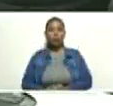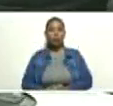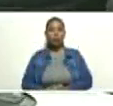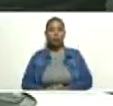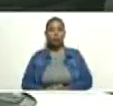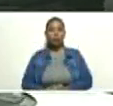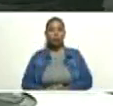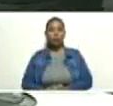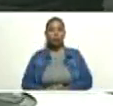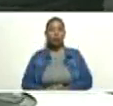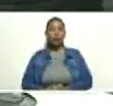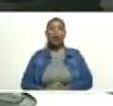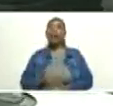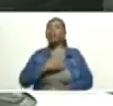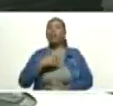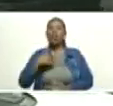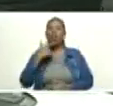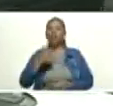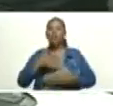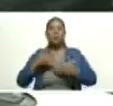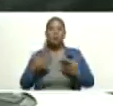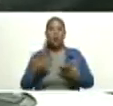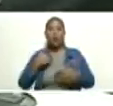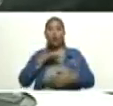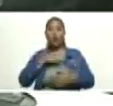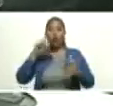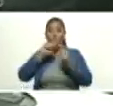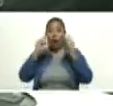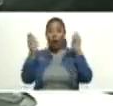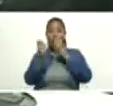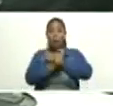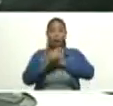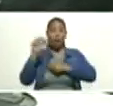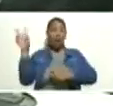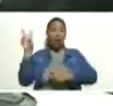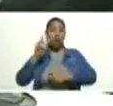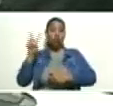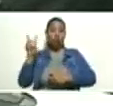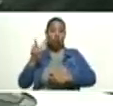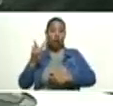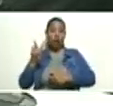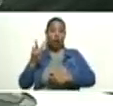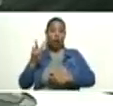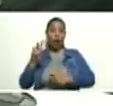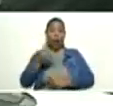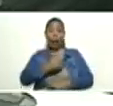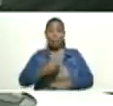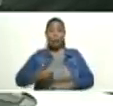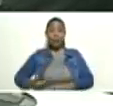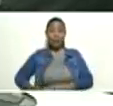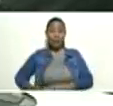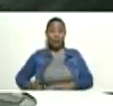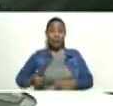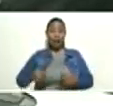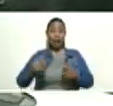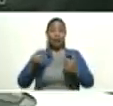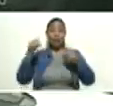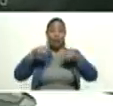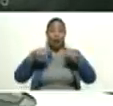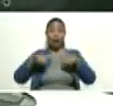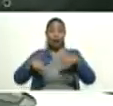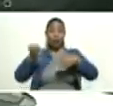Quiero decir que hemos cambiado, Venezuela en este momento tiene la presidencia del Centro Regional del Clima de Sudamérica,